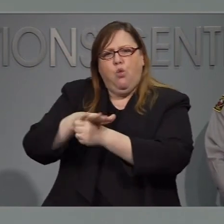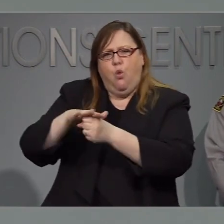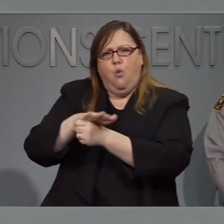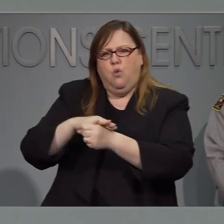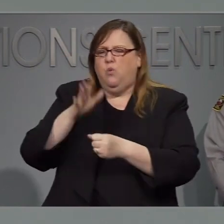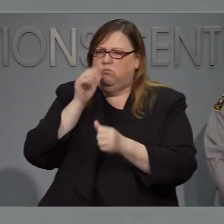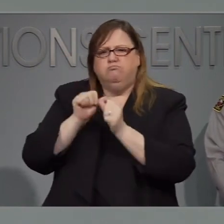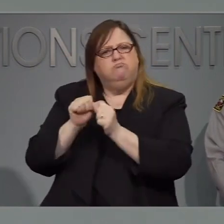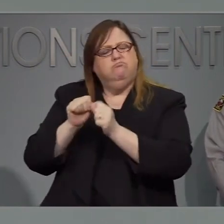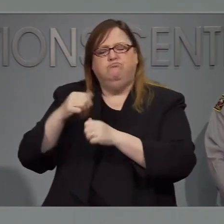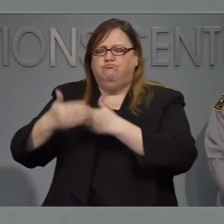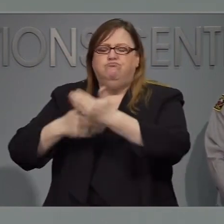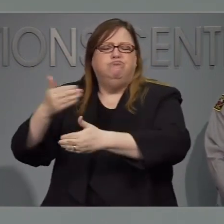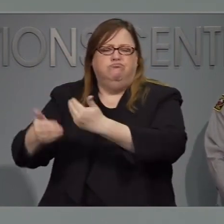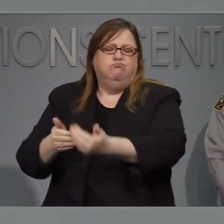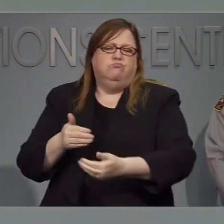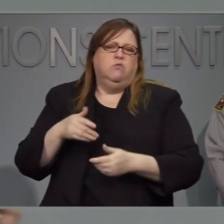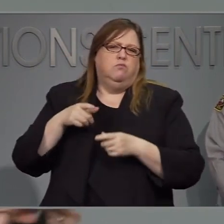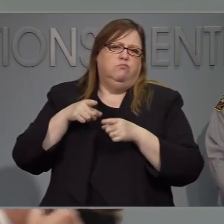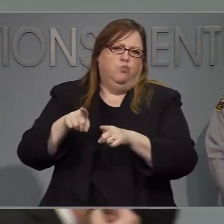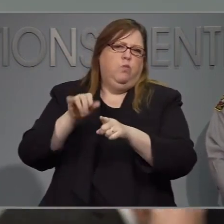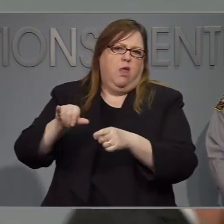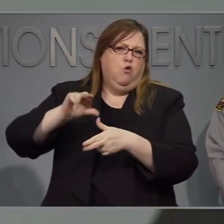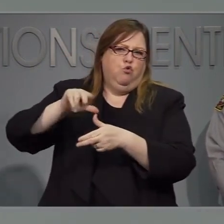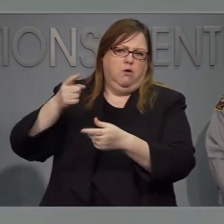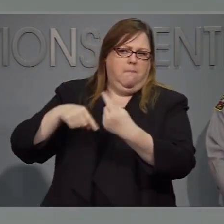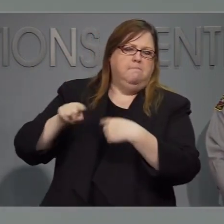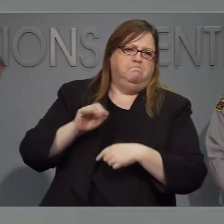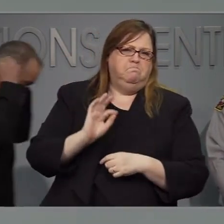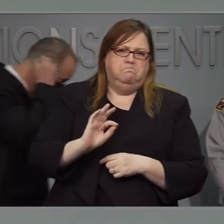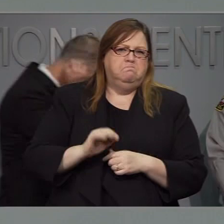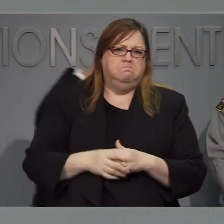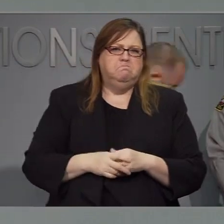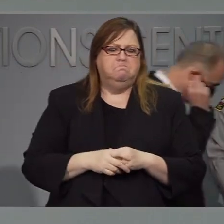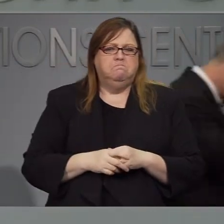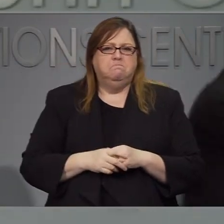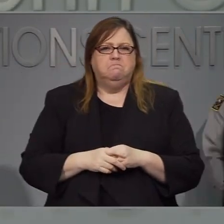y para poder estar listos para esta tormenta.